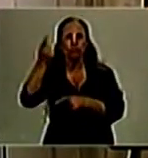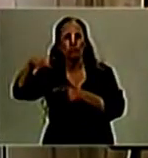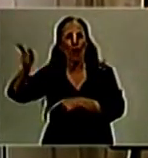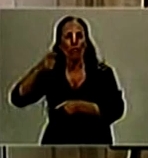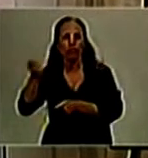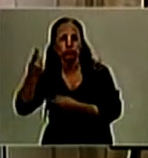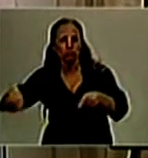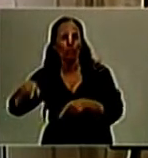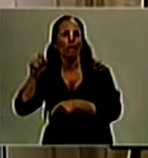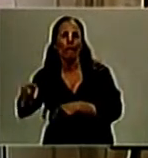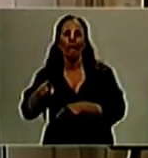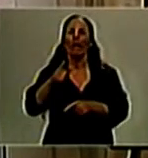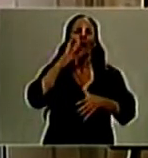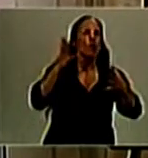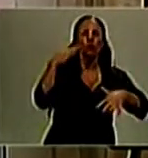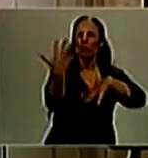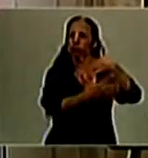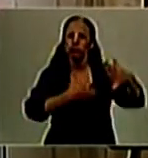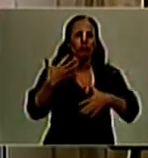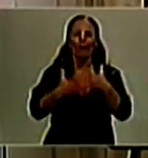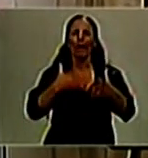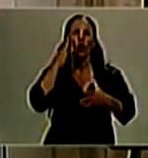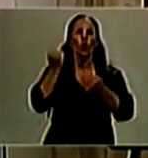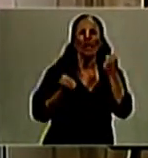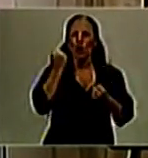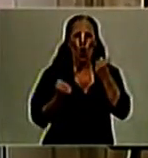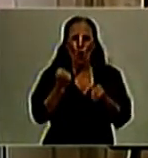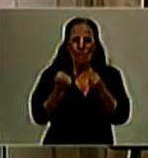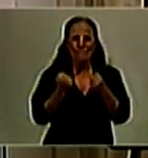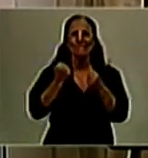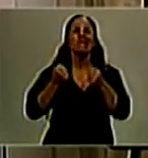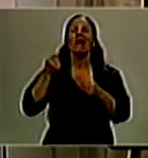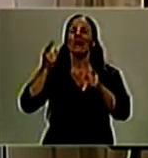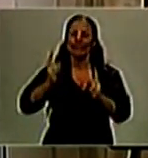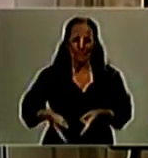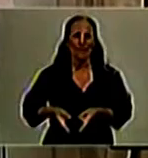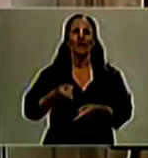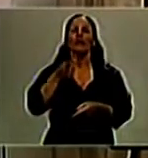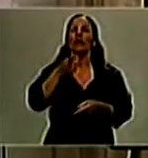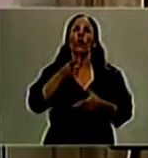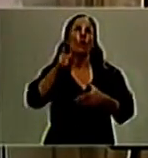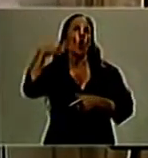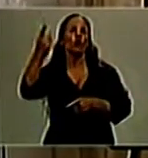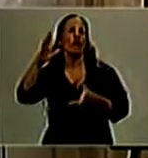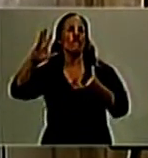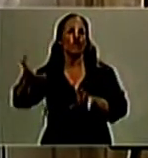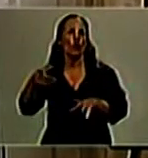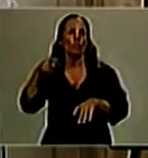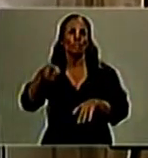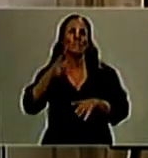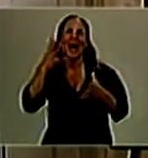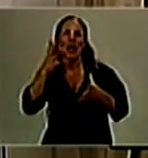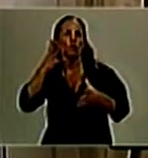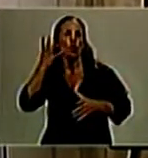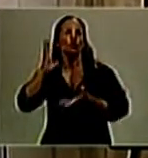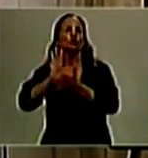ciberdelitos y delitos contra el orden económico y financiero, como así también toda otra forma de criminalidad